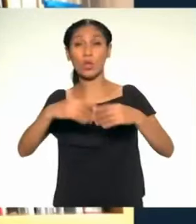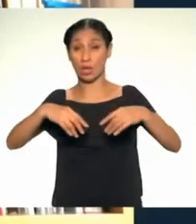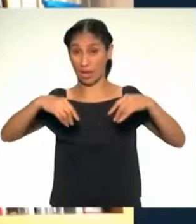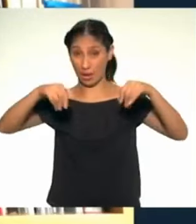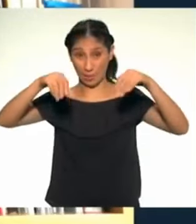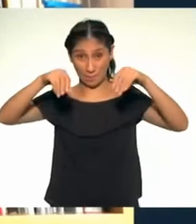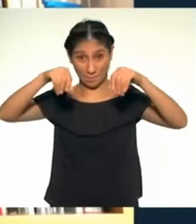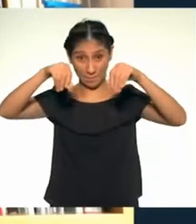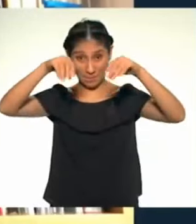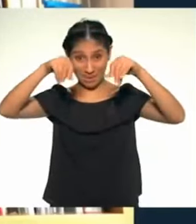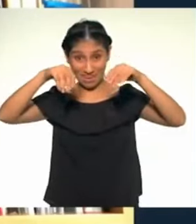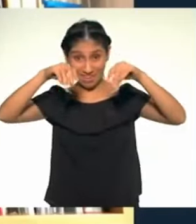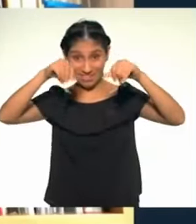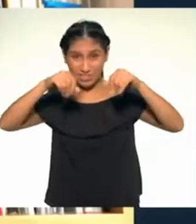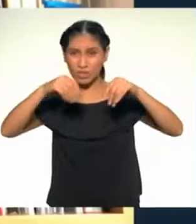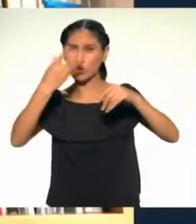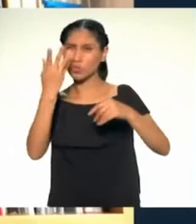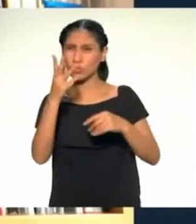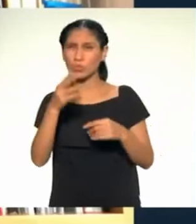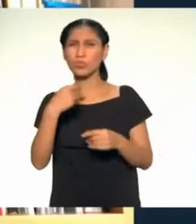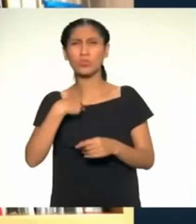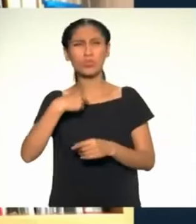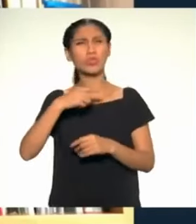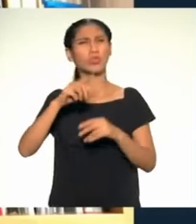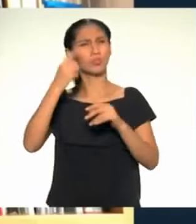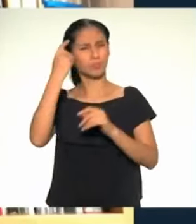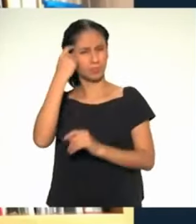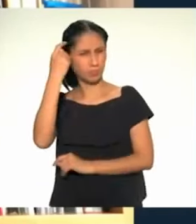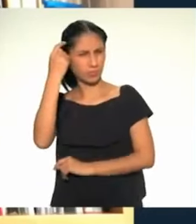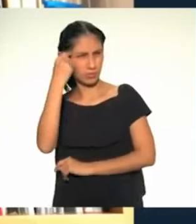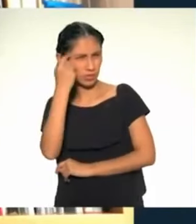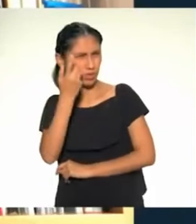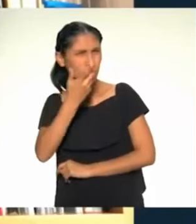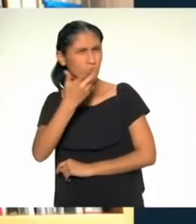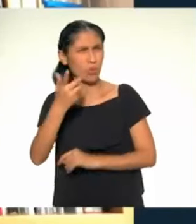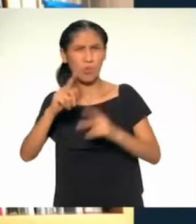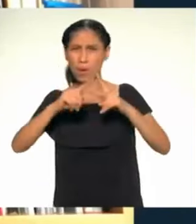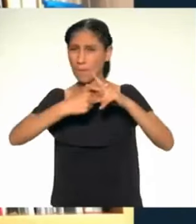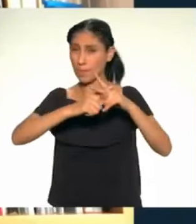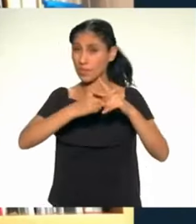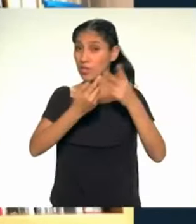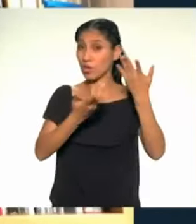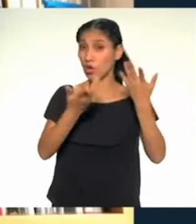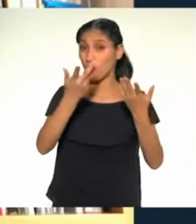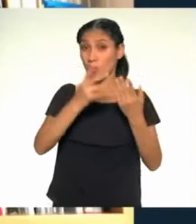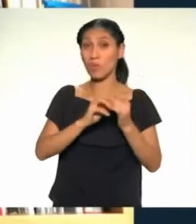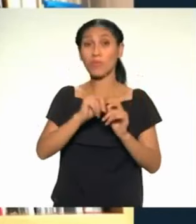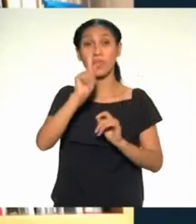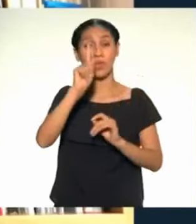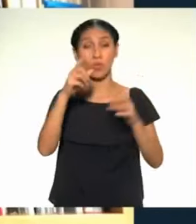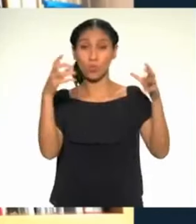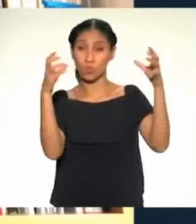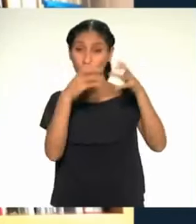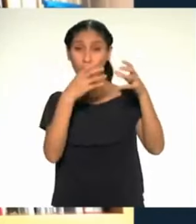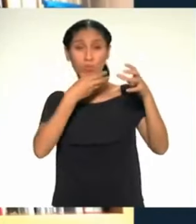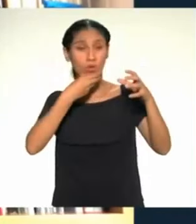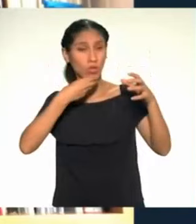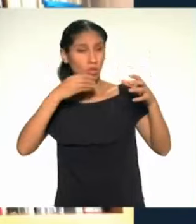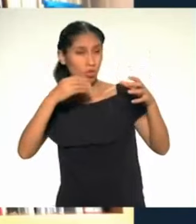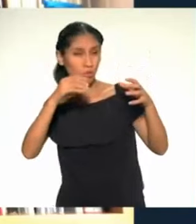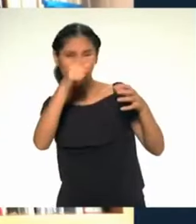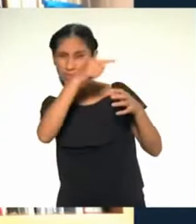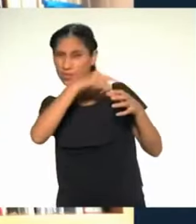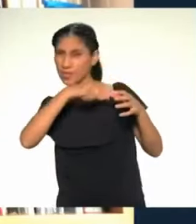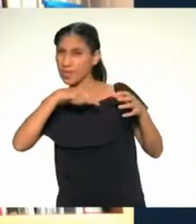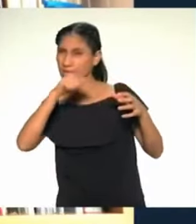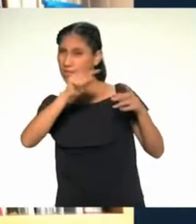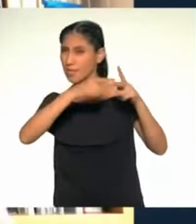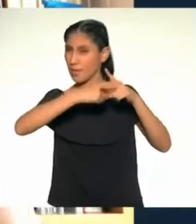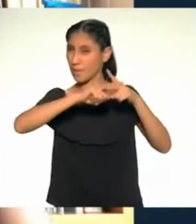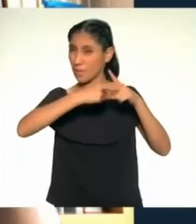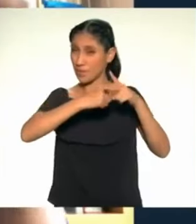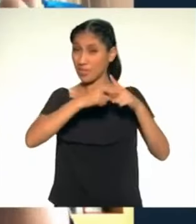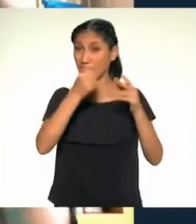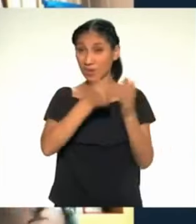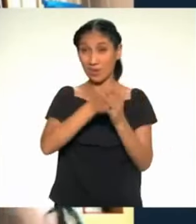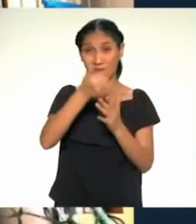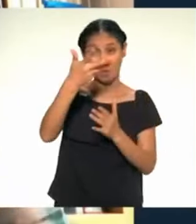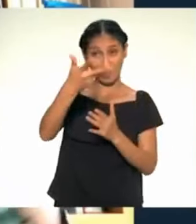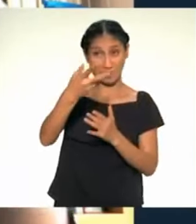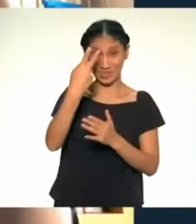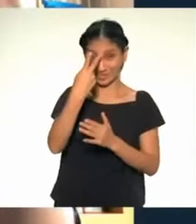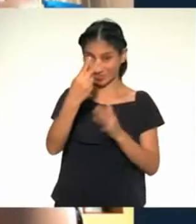Yo encontré una iniciativa muy interesante de unas jóvenes que empezaron a comprar